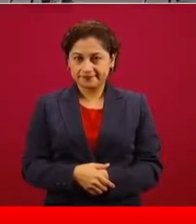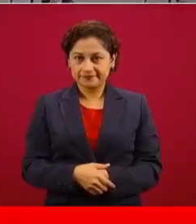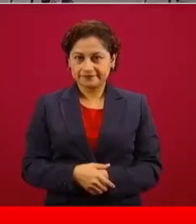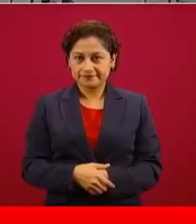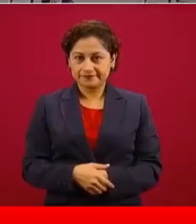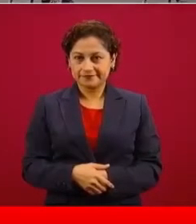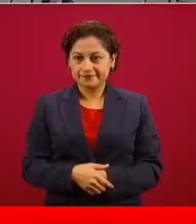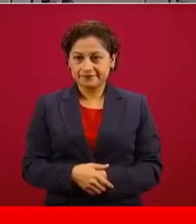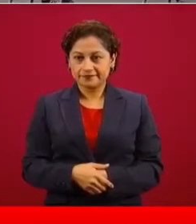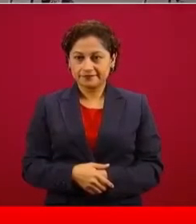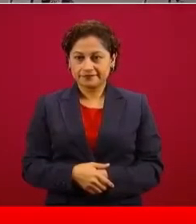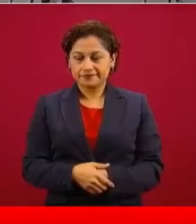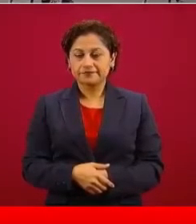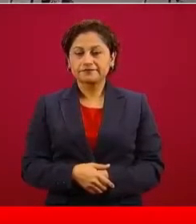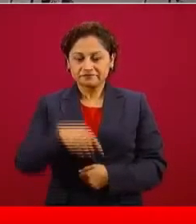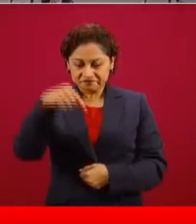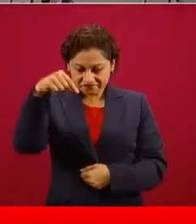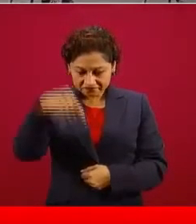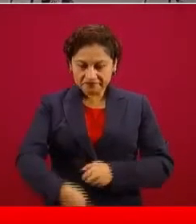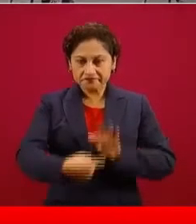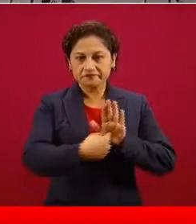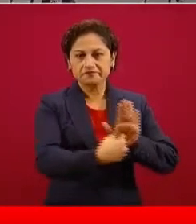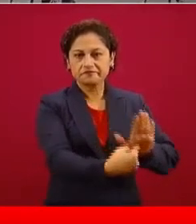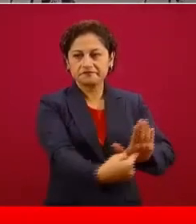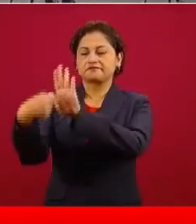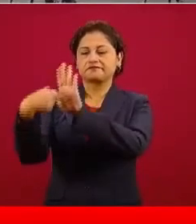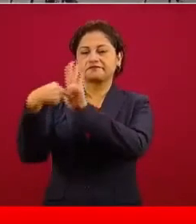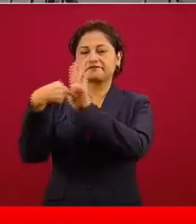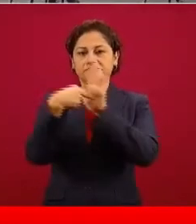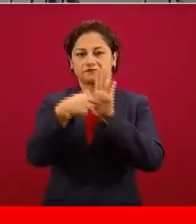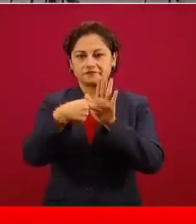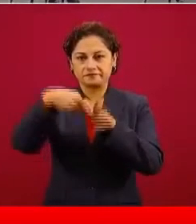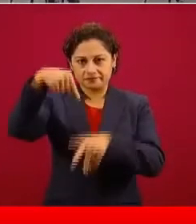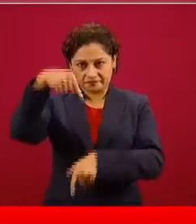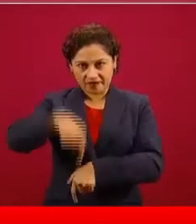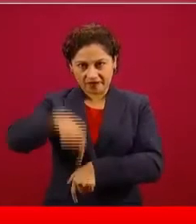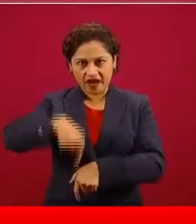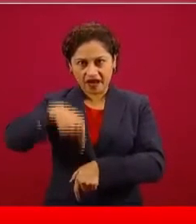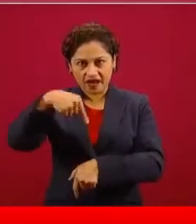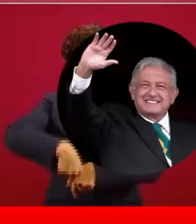No, que aquí se diga, es mejor.